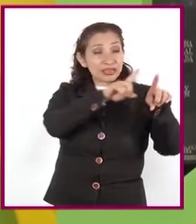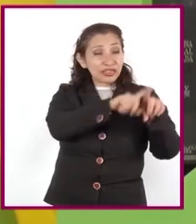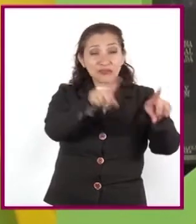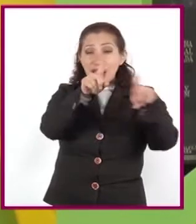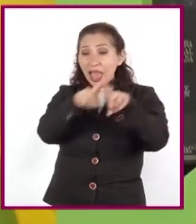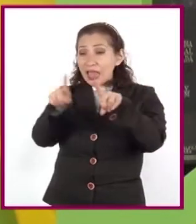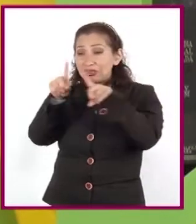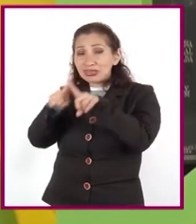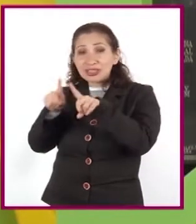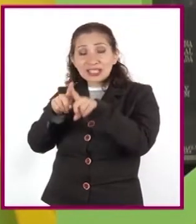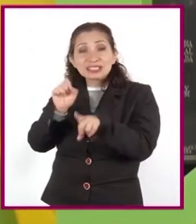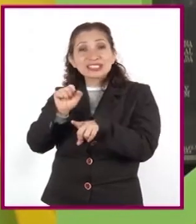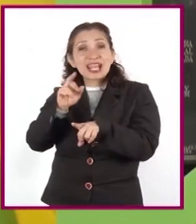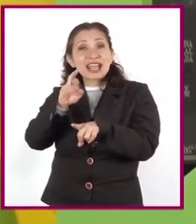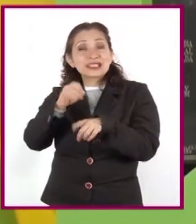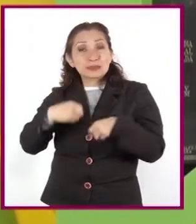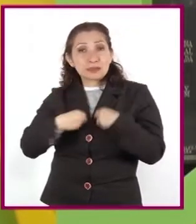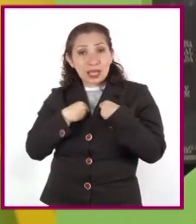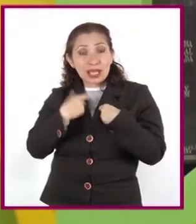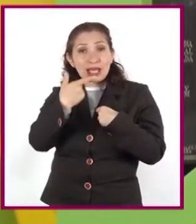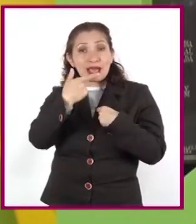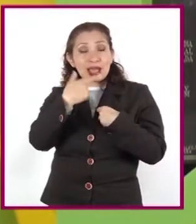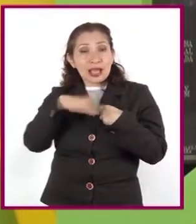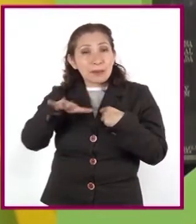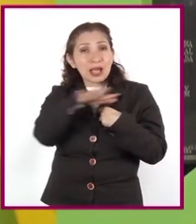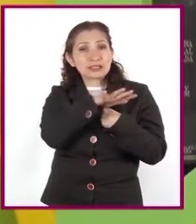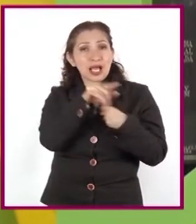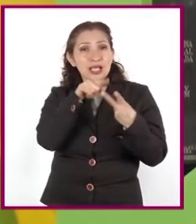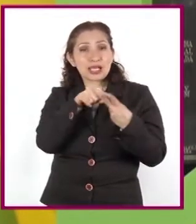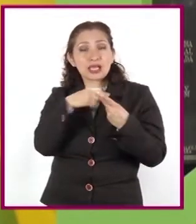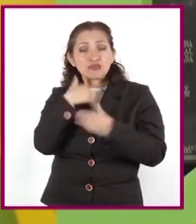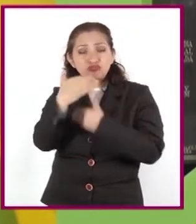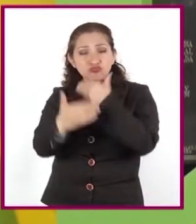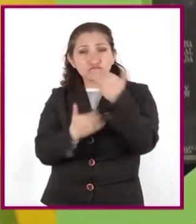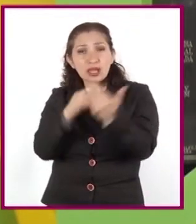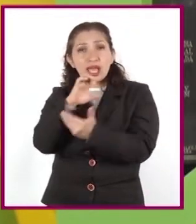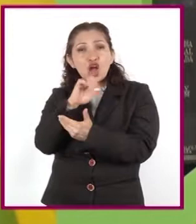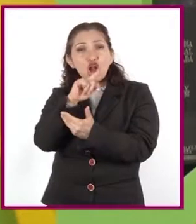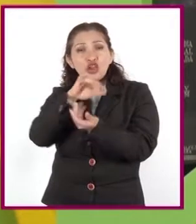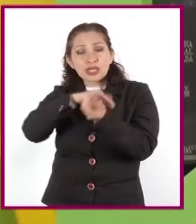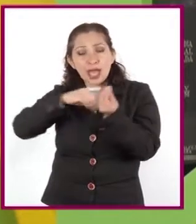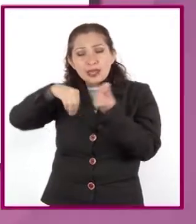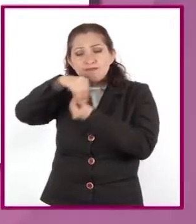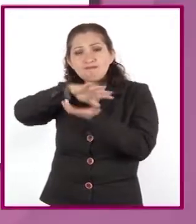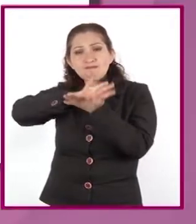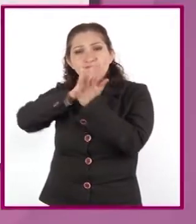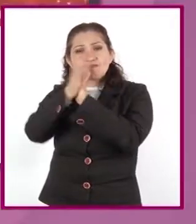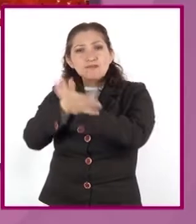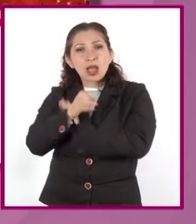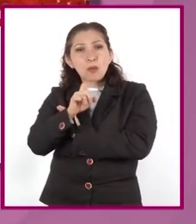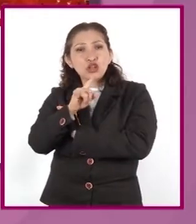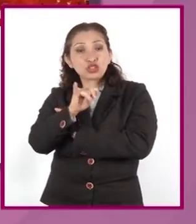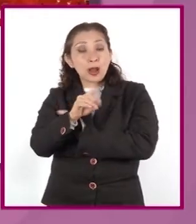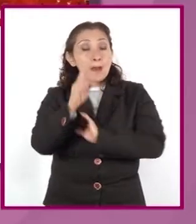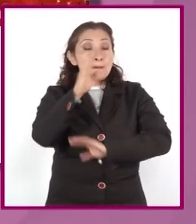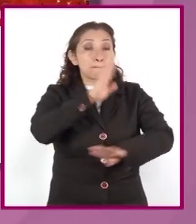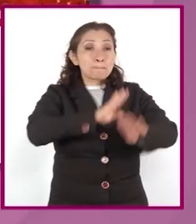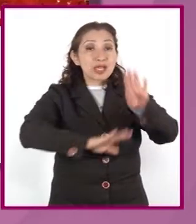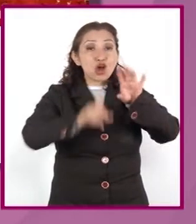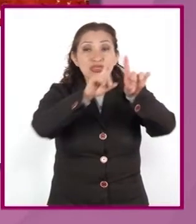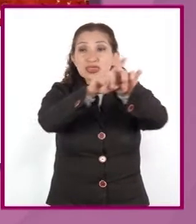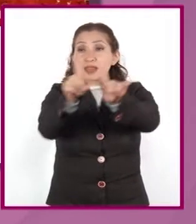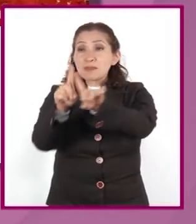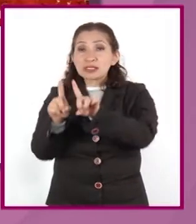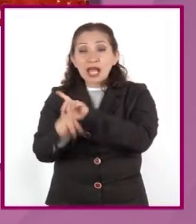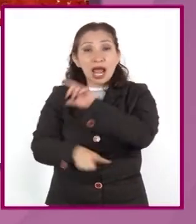de formas de vida, genes, paisajes y procesos ecológicos y evolutivos. La biodiversidad de la vida